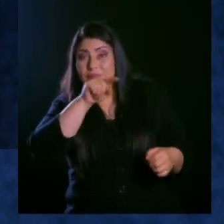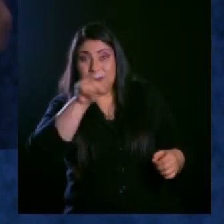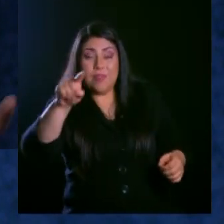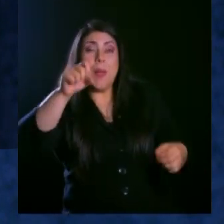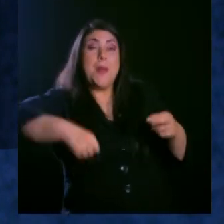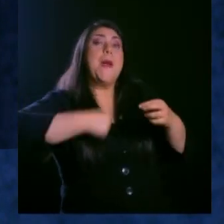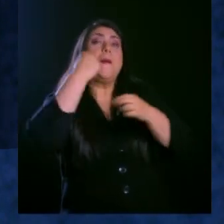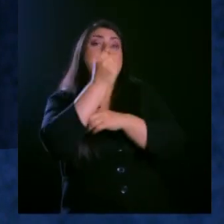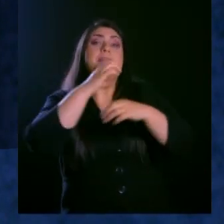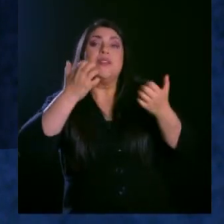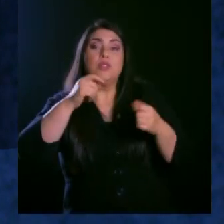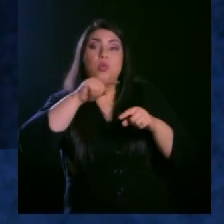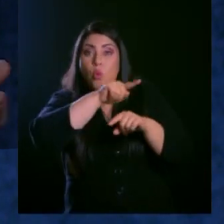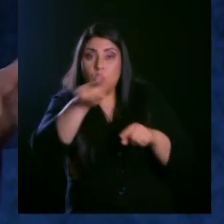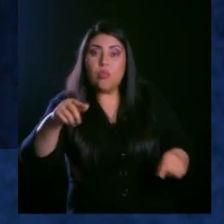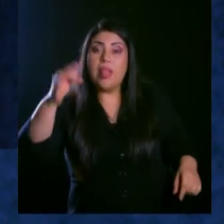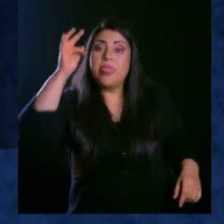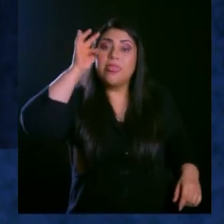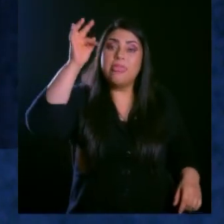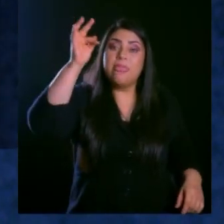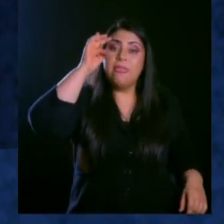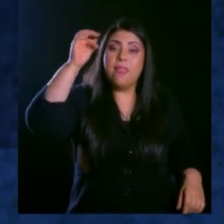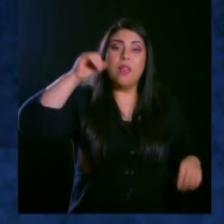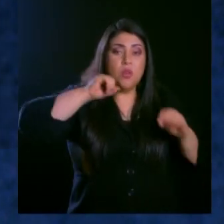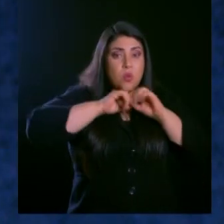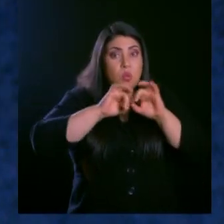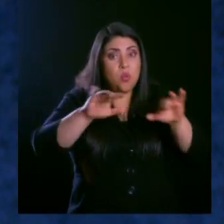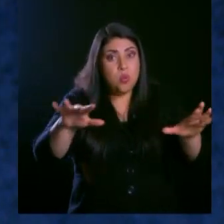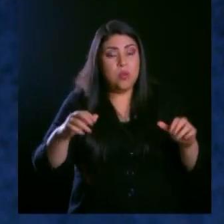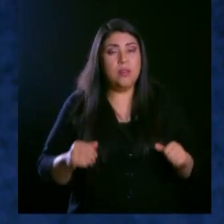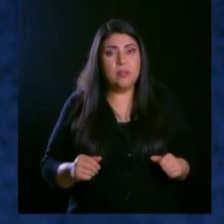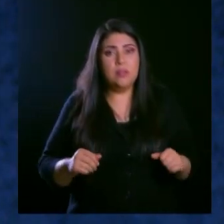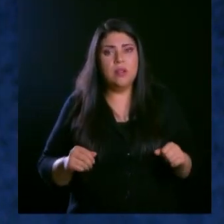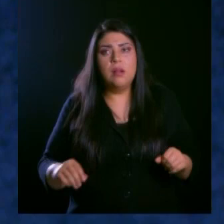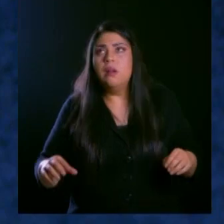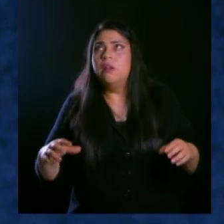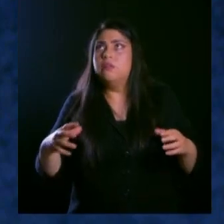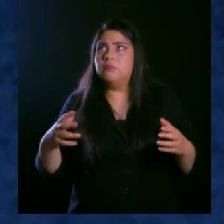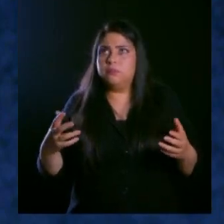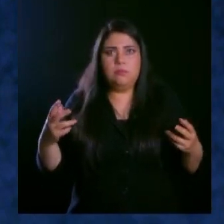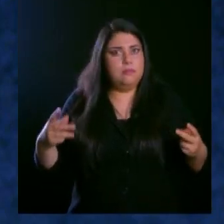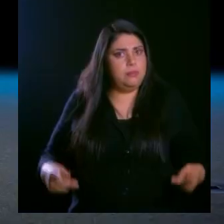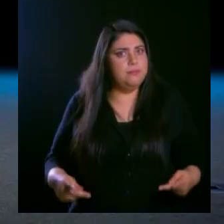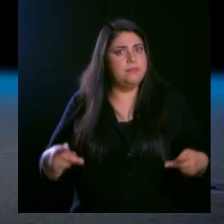hasta el último de la tierra. La pregunta que hago entonces es, qué no todos vivimos de esta forma?